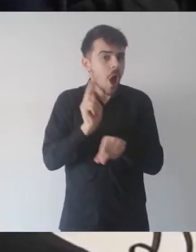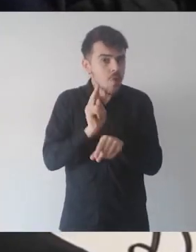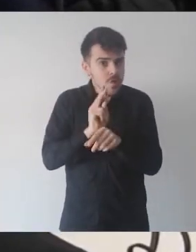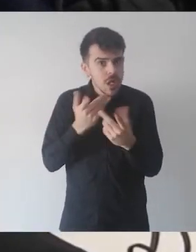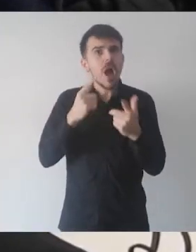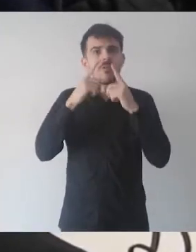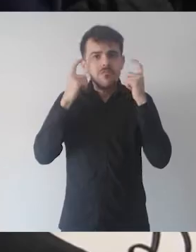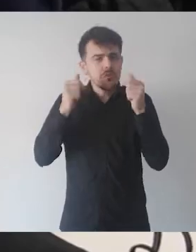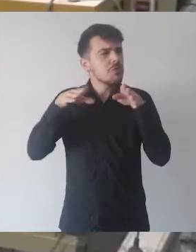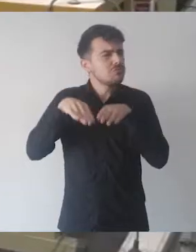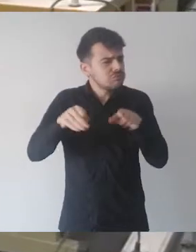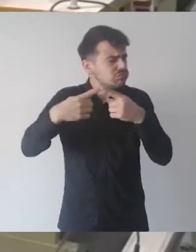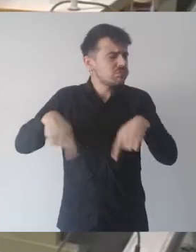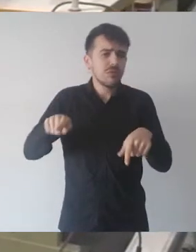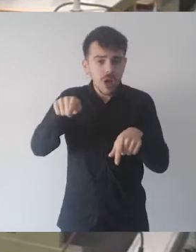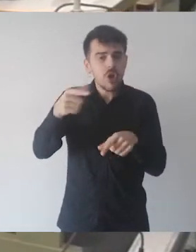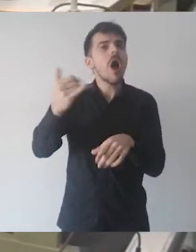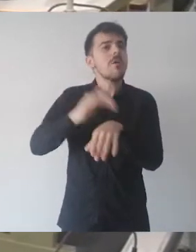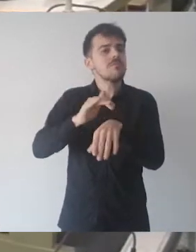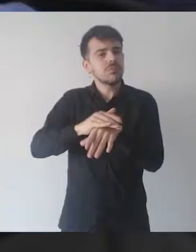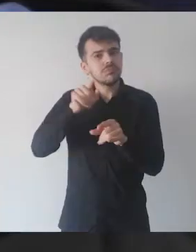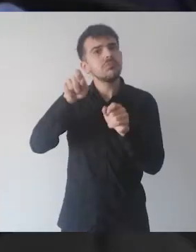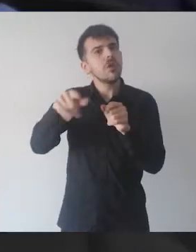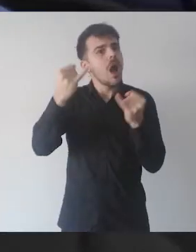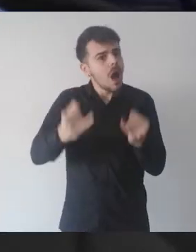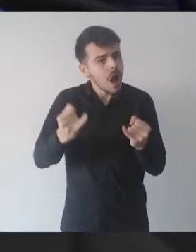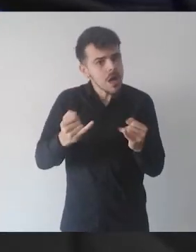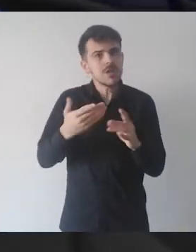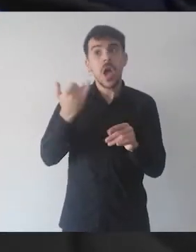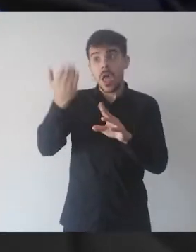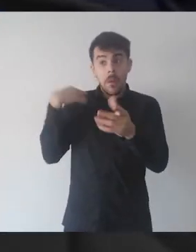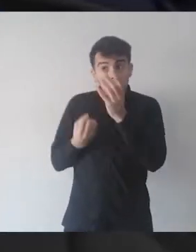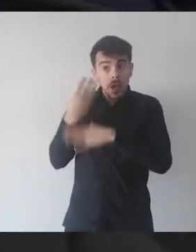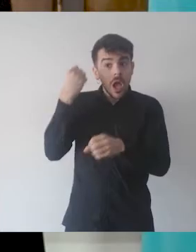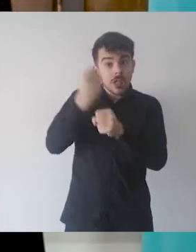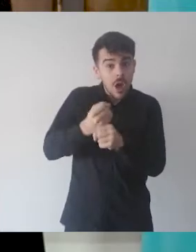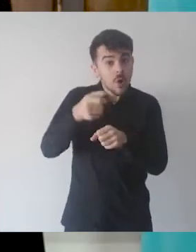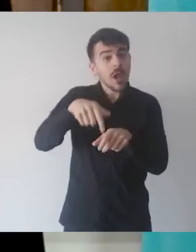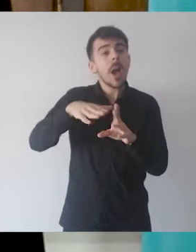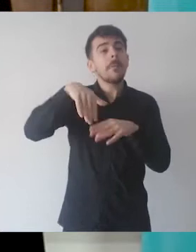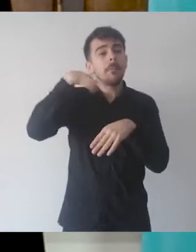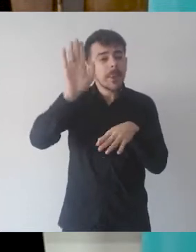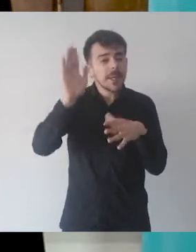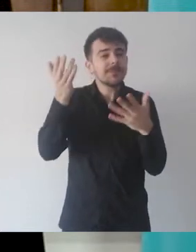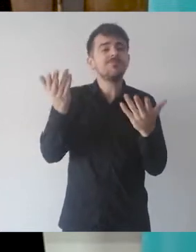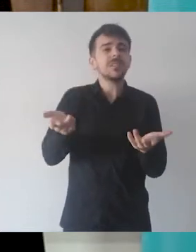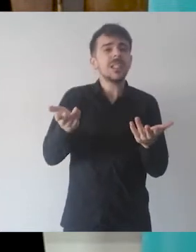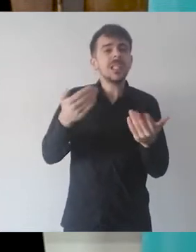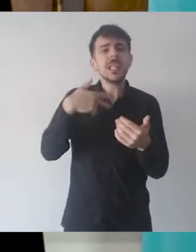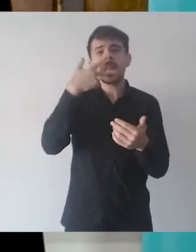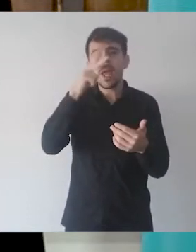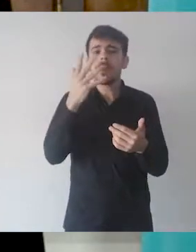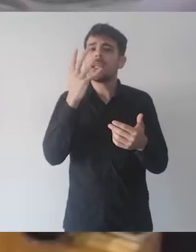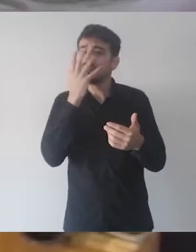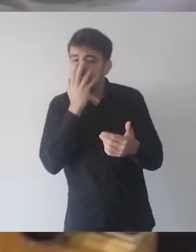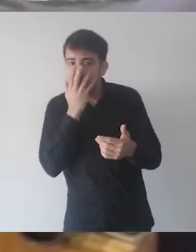cuarentena se han confeccionado más de 25.000 barbijos y 3.000 tapabocas. Es importante notar el